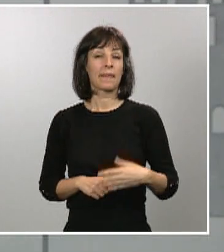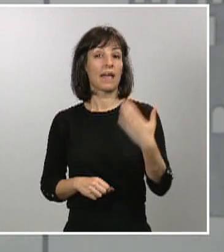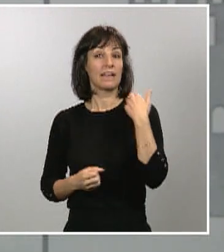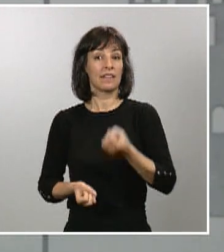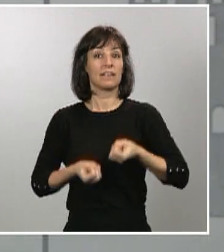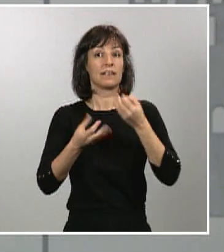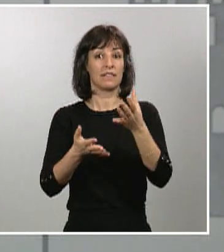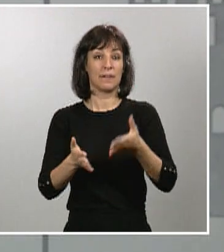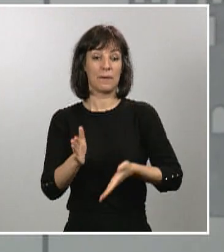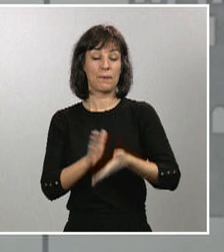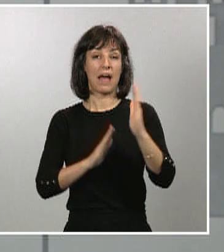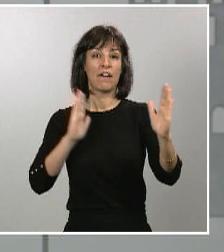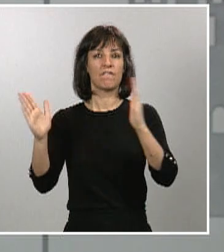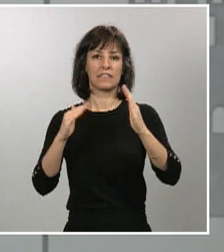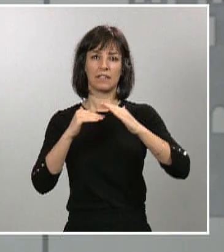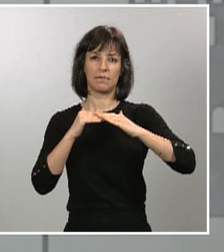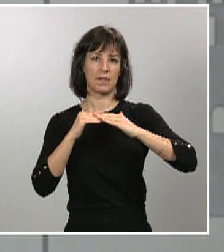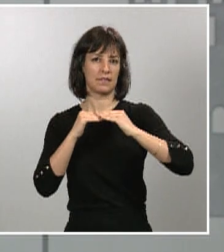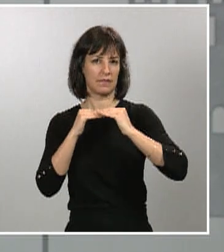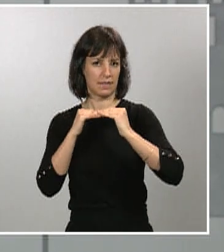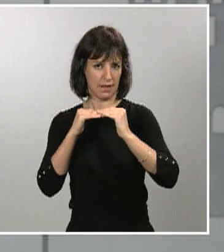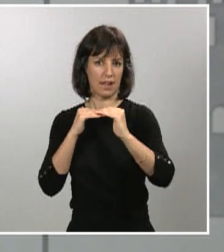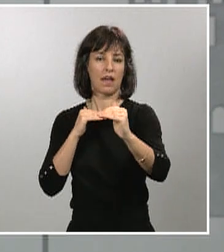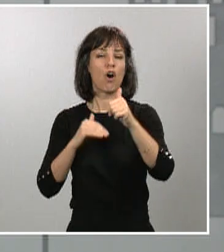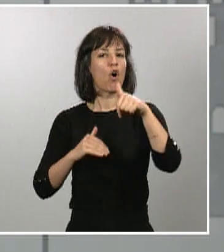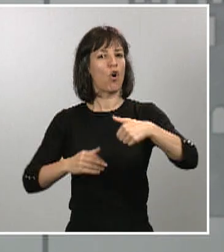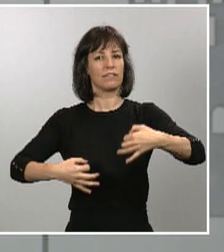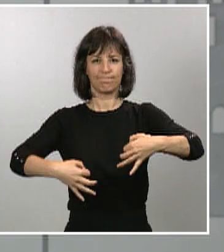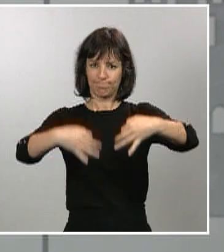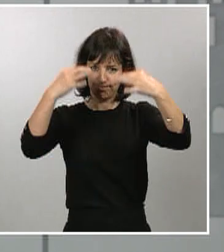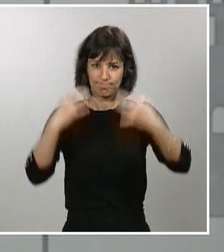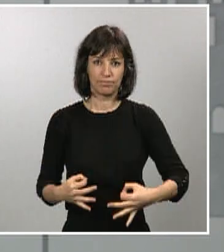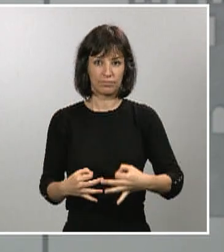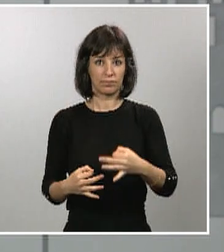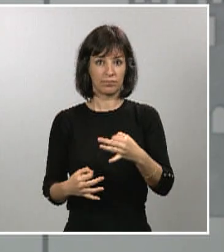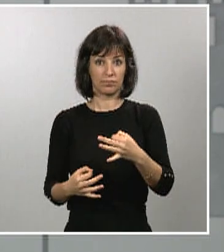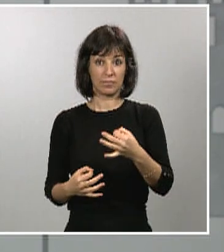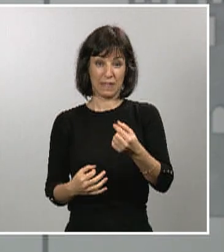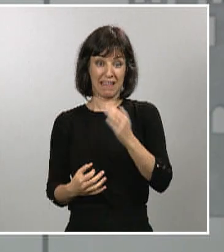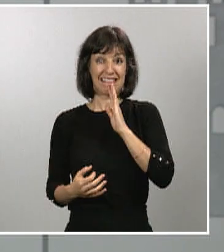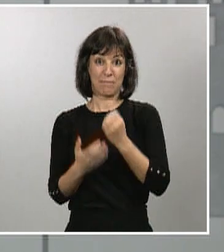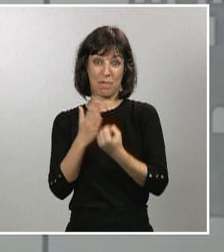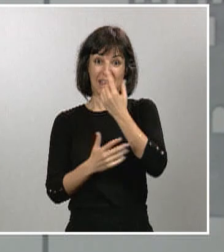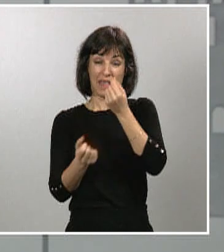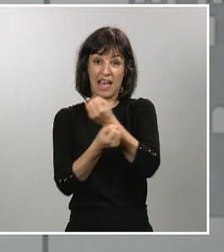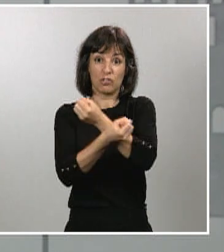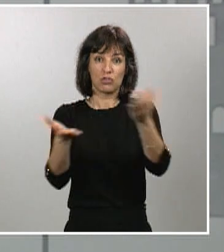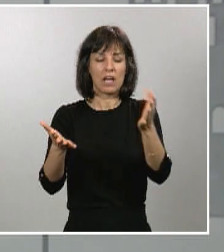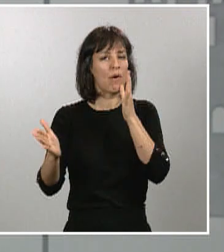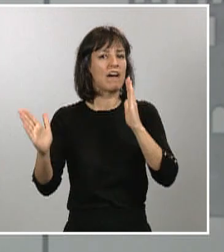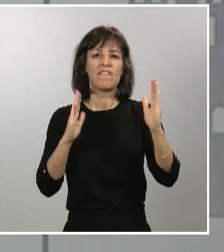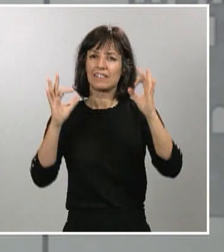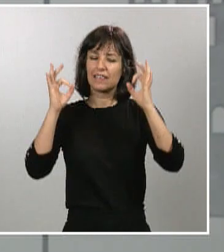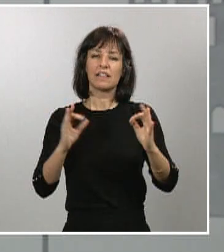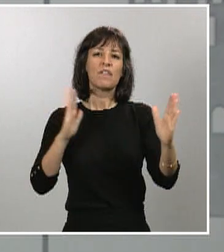y confirmo hoy con los datos que hemos dado a conocer que esta fase es en la que estamos, fase de estabilización